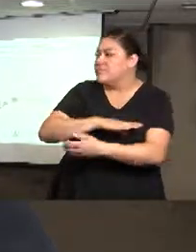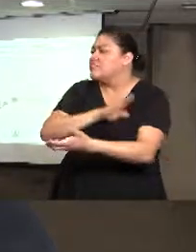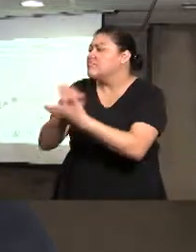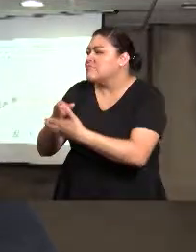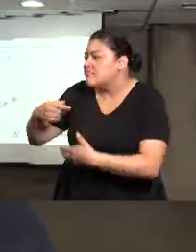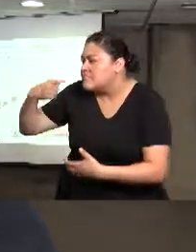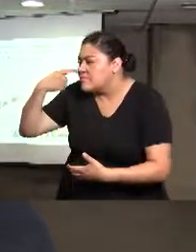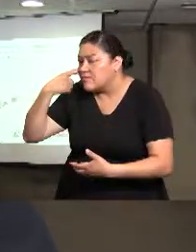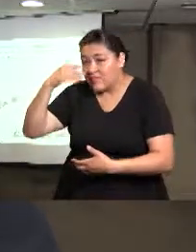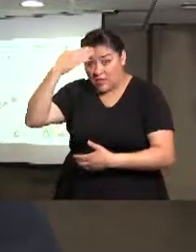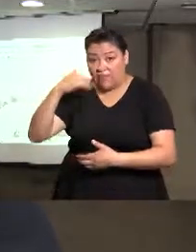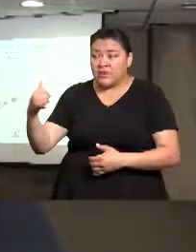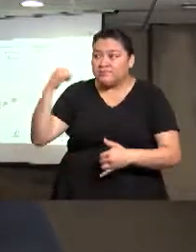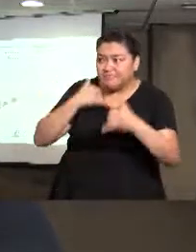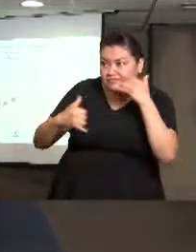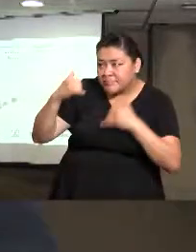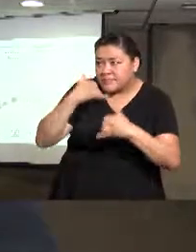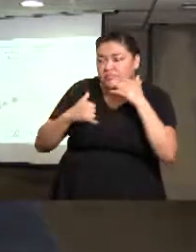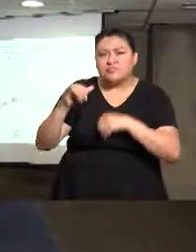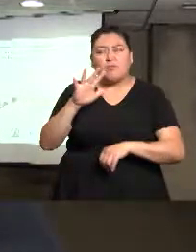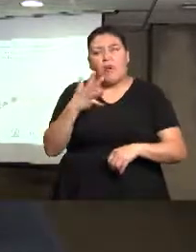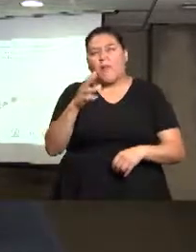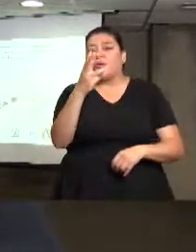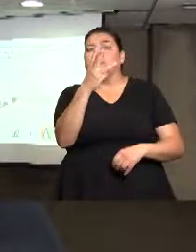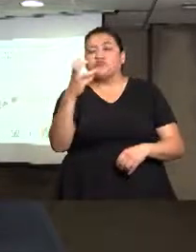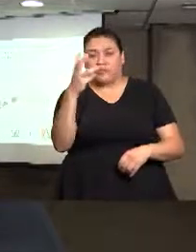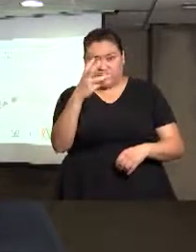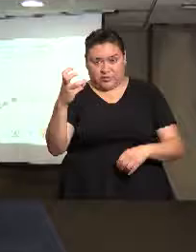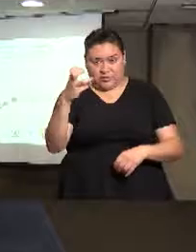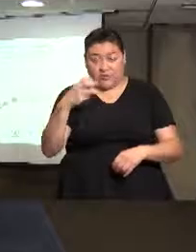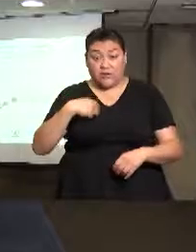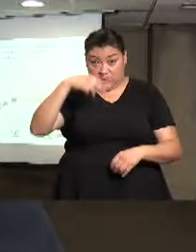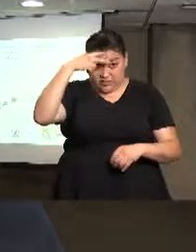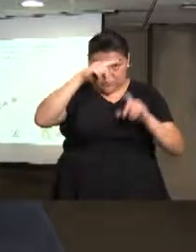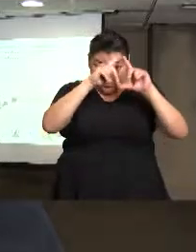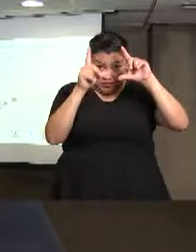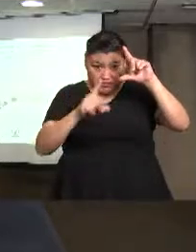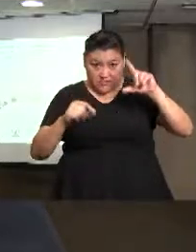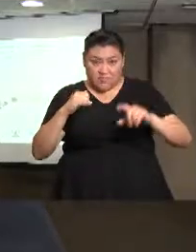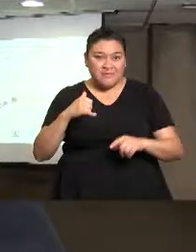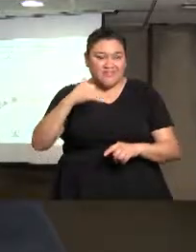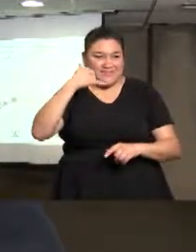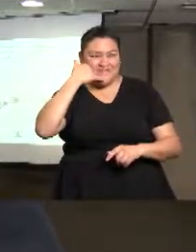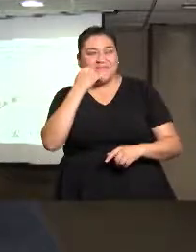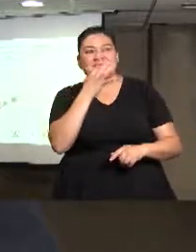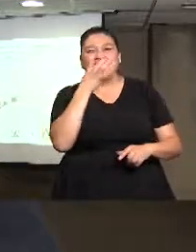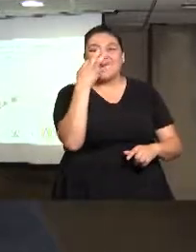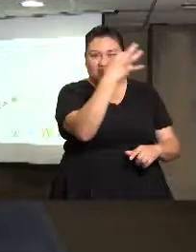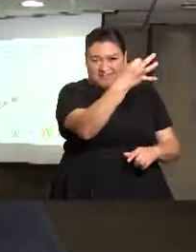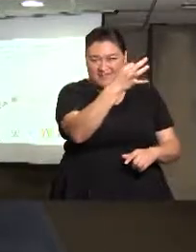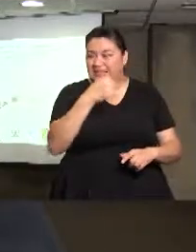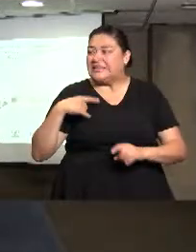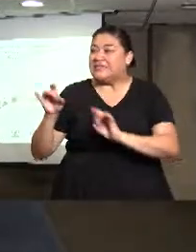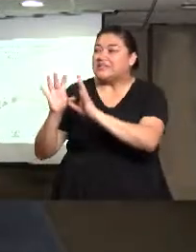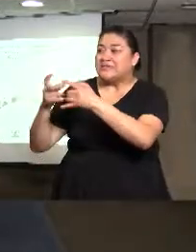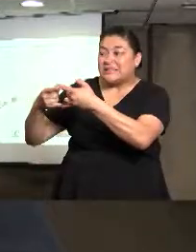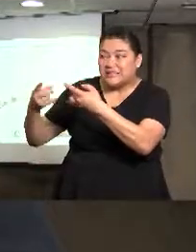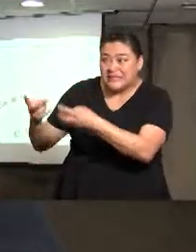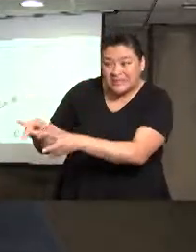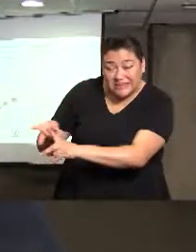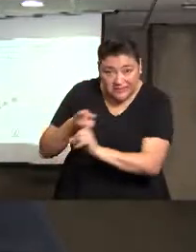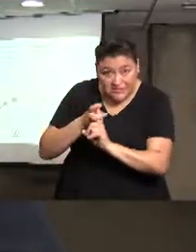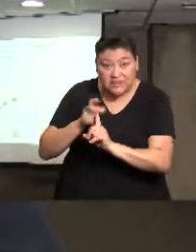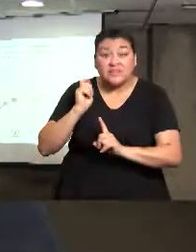casos concretos sobre este delito. Cabe resaltar que la Línea Nacional contra la Trata de Personas es atendida por psicólogos y